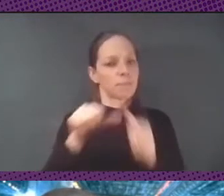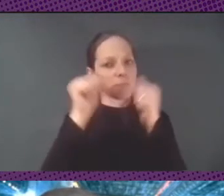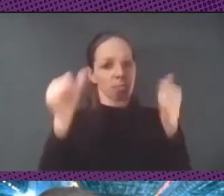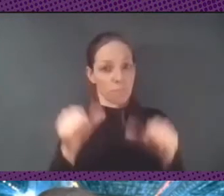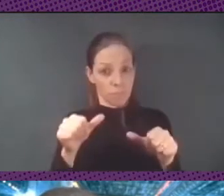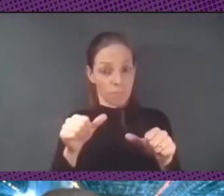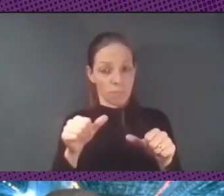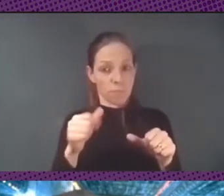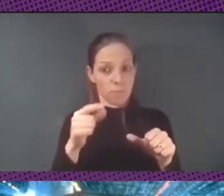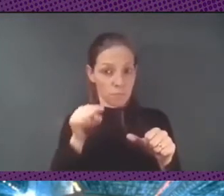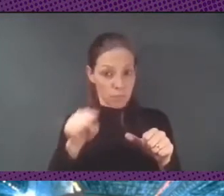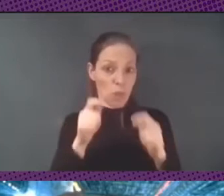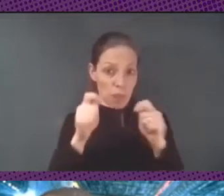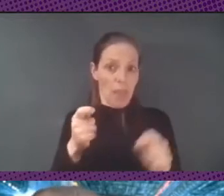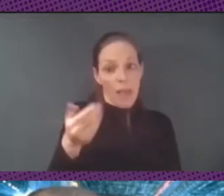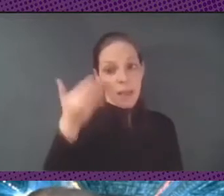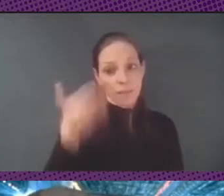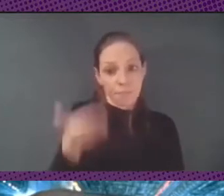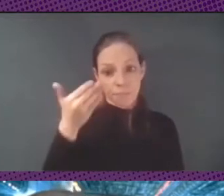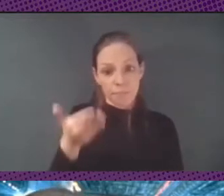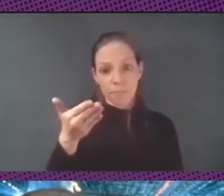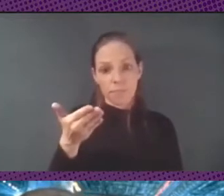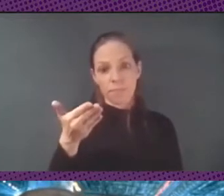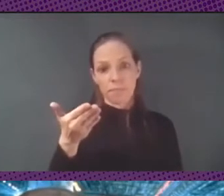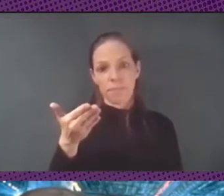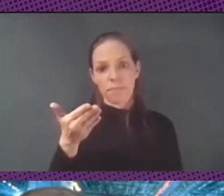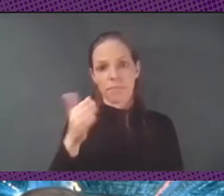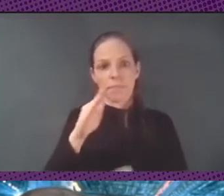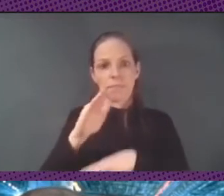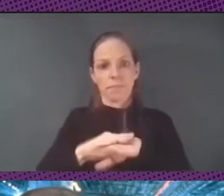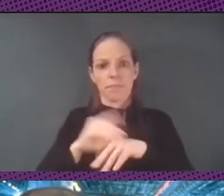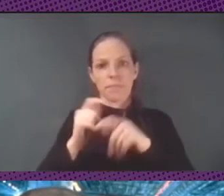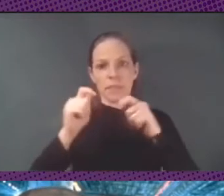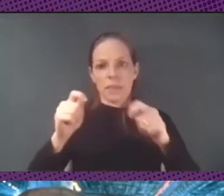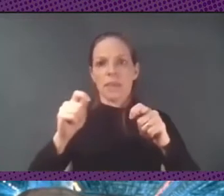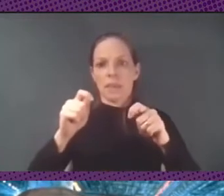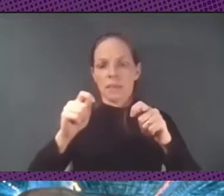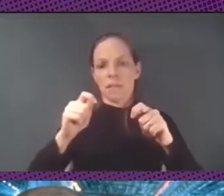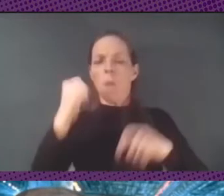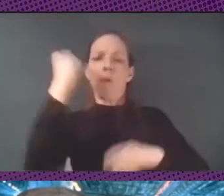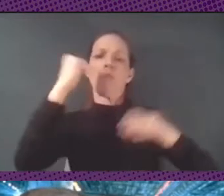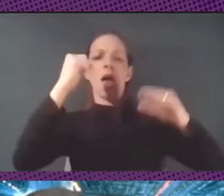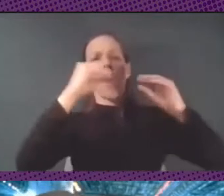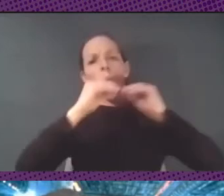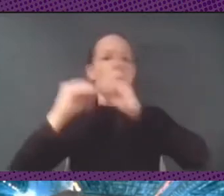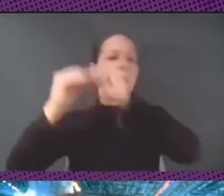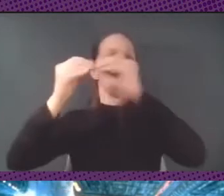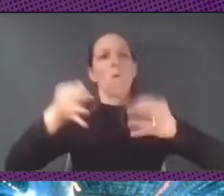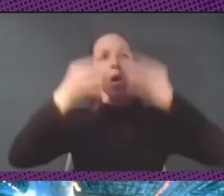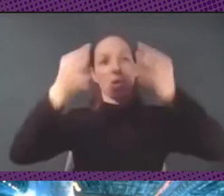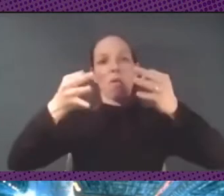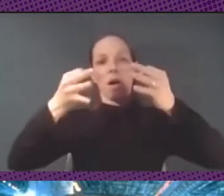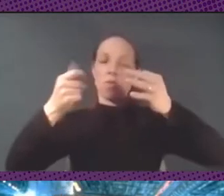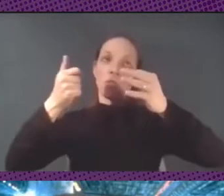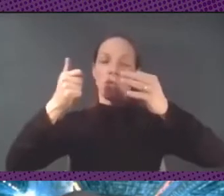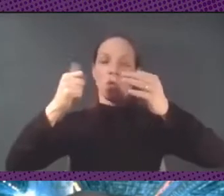importancia para desestabilizar un poco las asimetrías de poder que están inscritas en estas tecnologías?